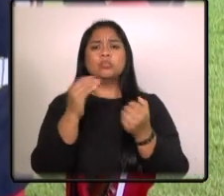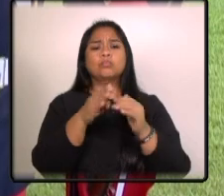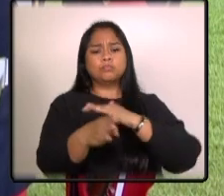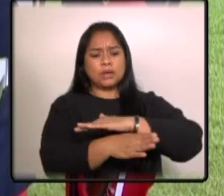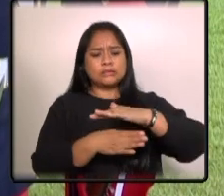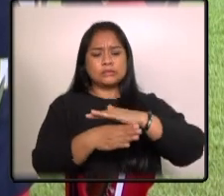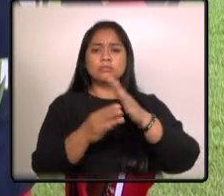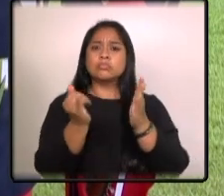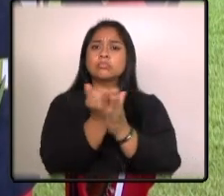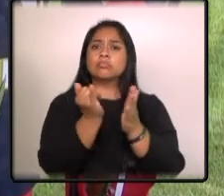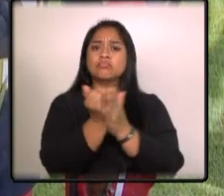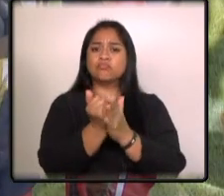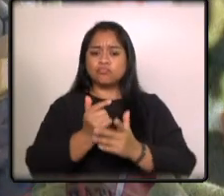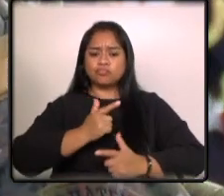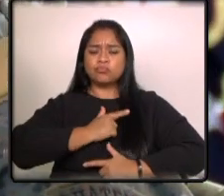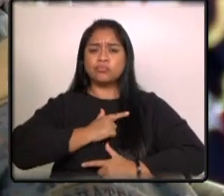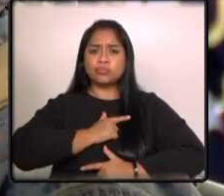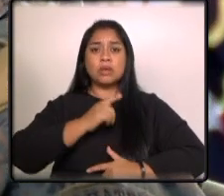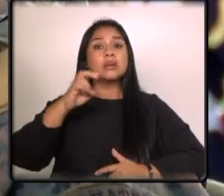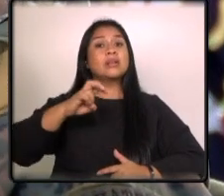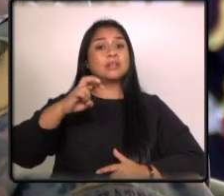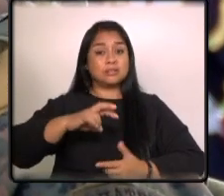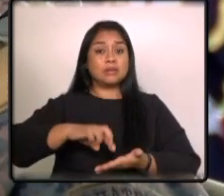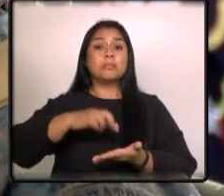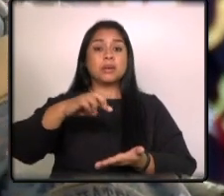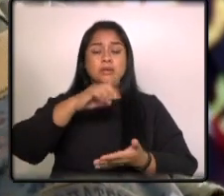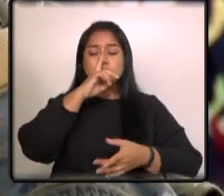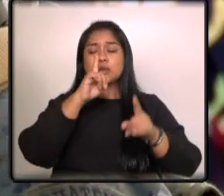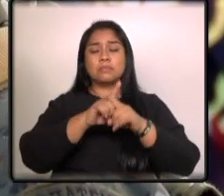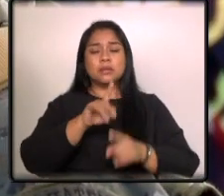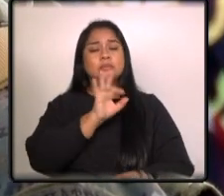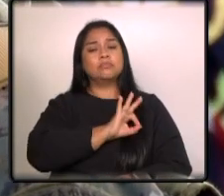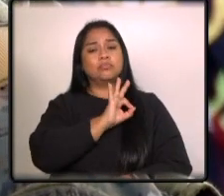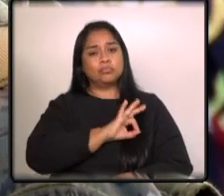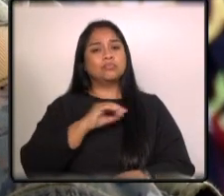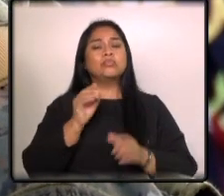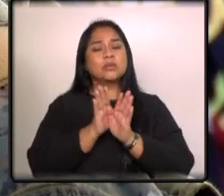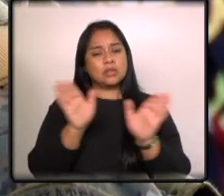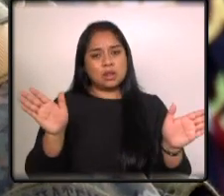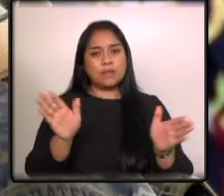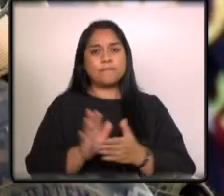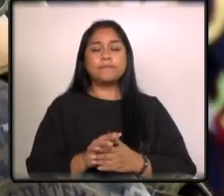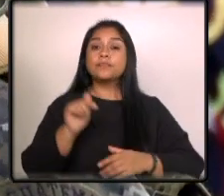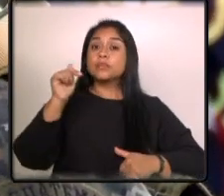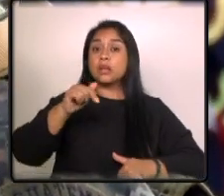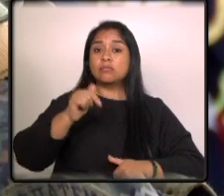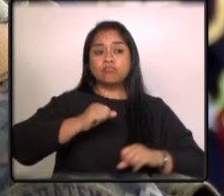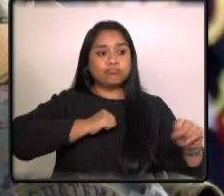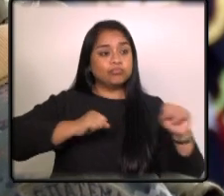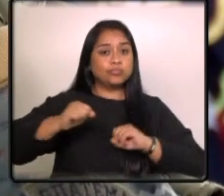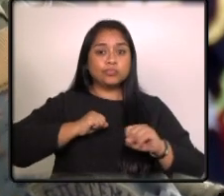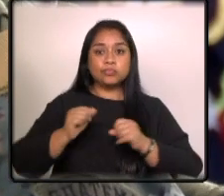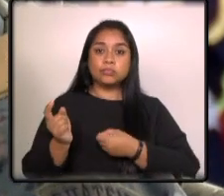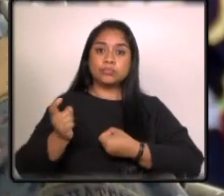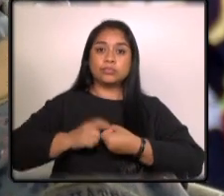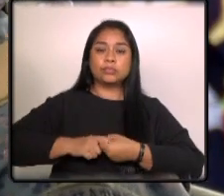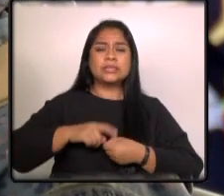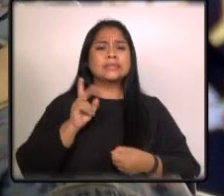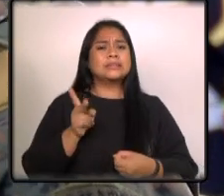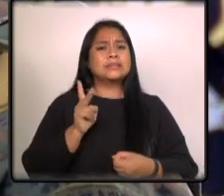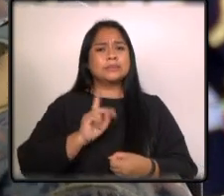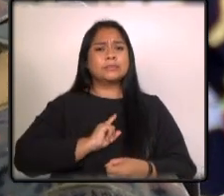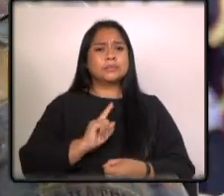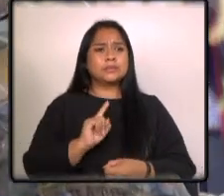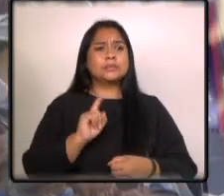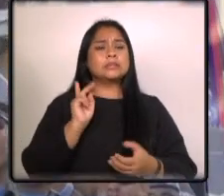que necesita el país y sobre todo la sociedad en general este actuar de sus integrantes siempre será